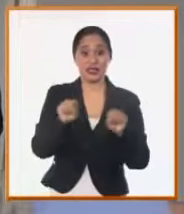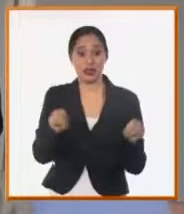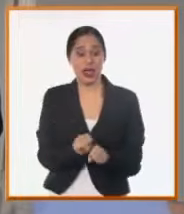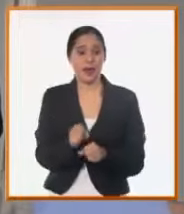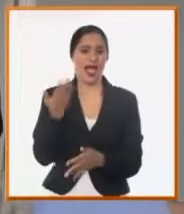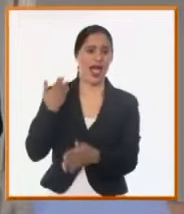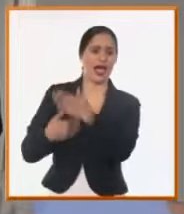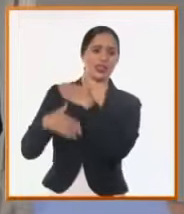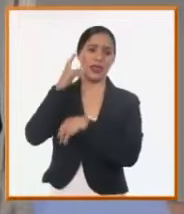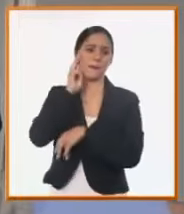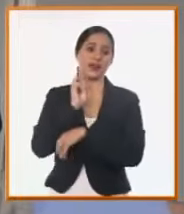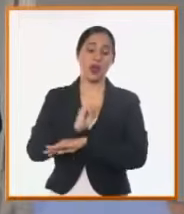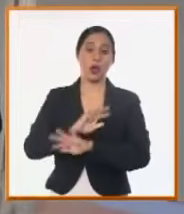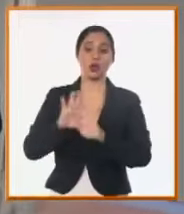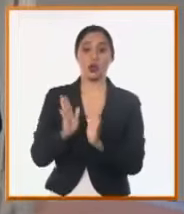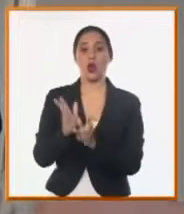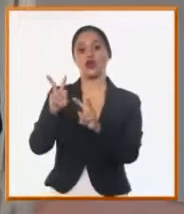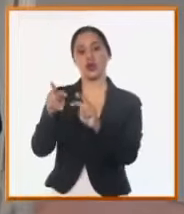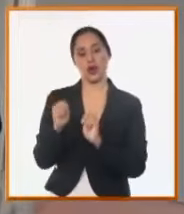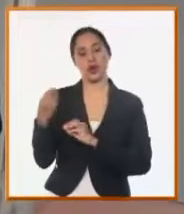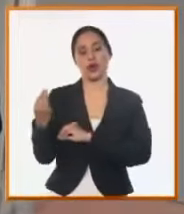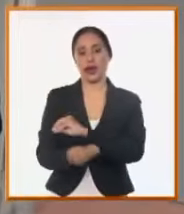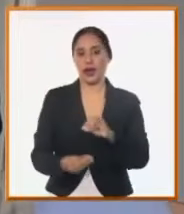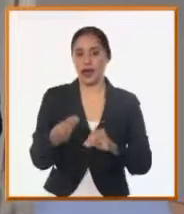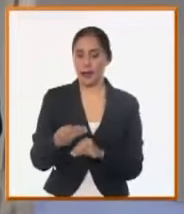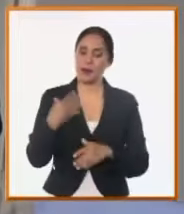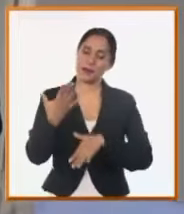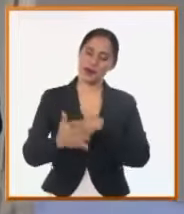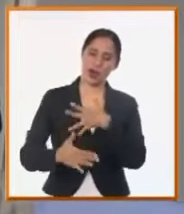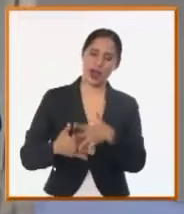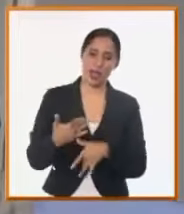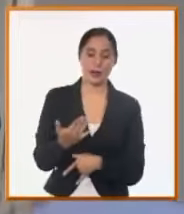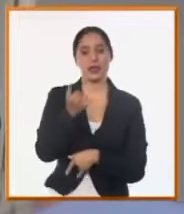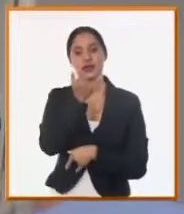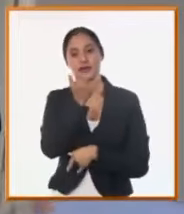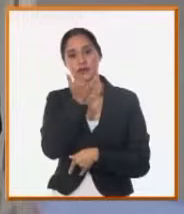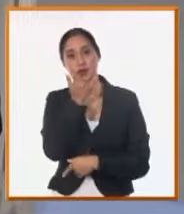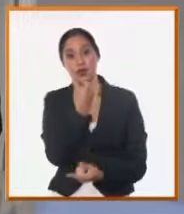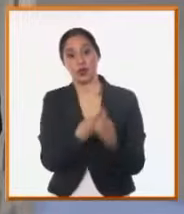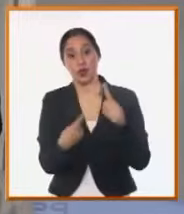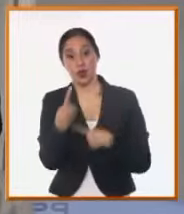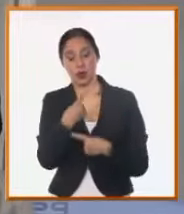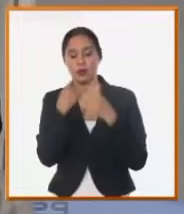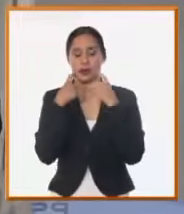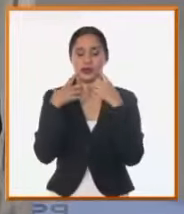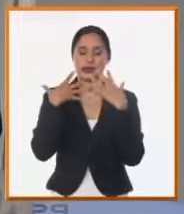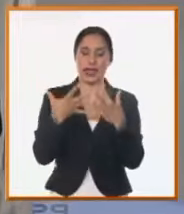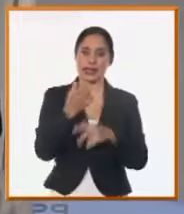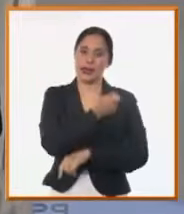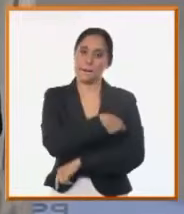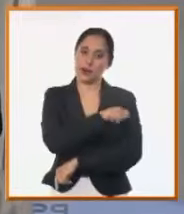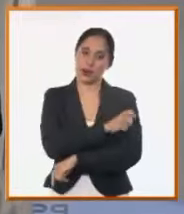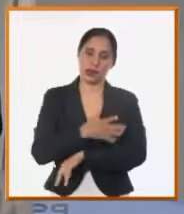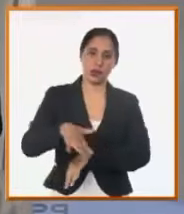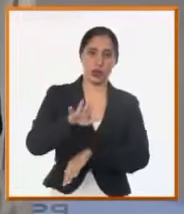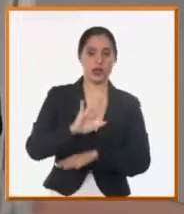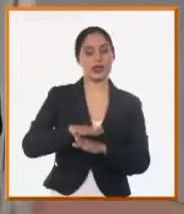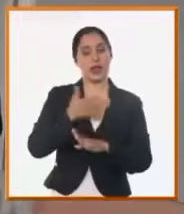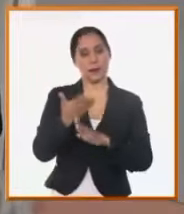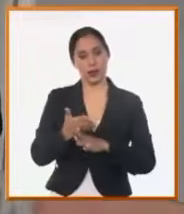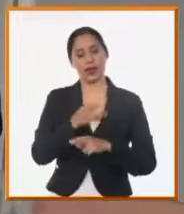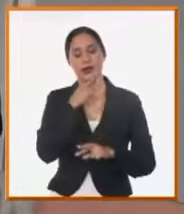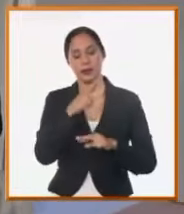están recibiendo por el nuevo y se producen todo este tipo de inconvenientes y dificultades e insatisfacciones por parte de la población. Eso va a tener respuesta también